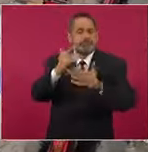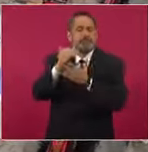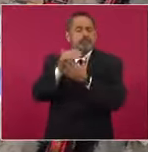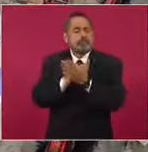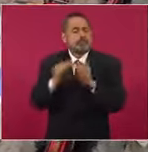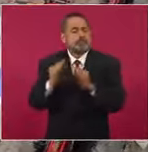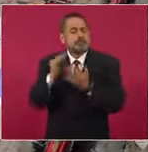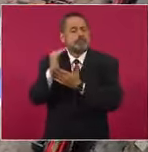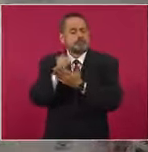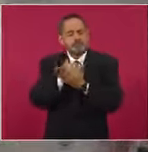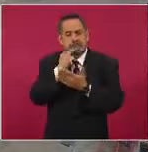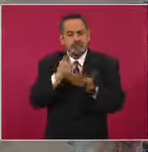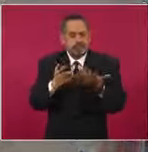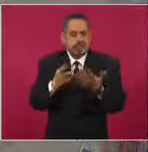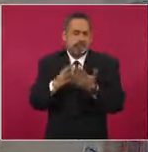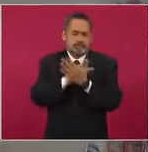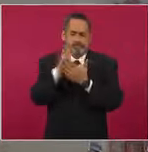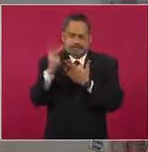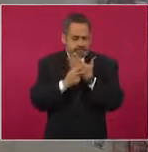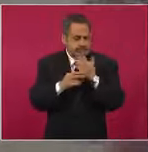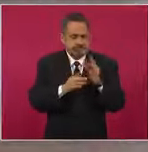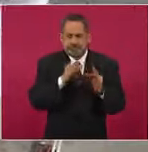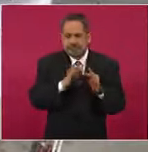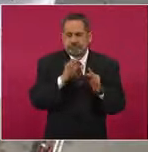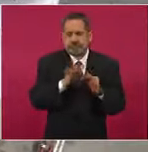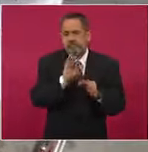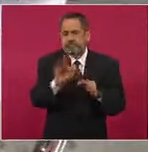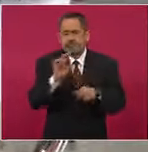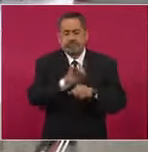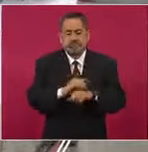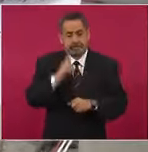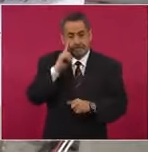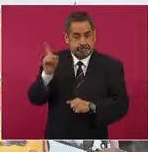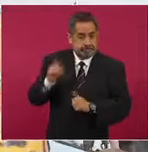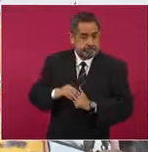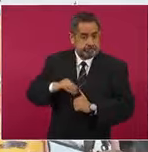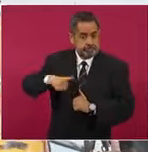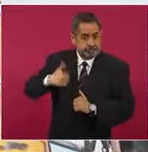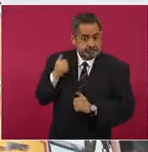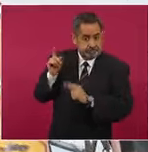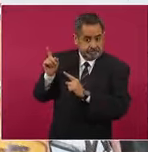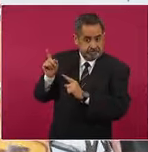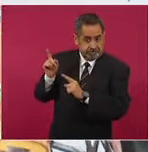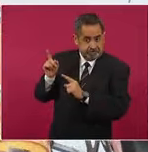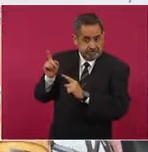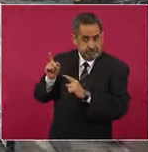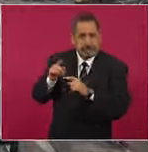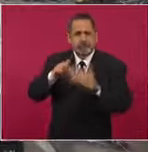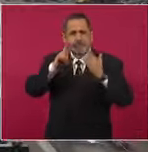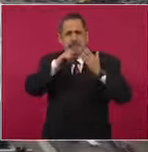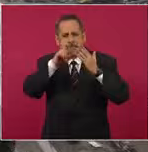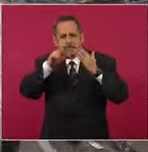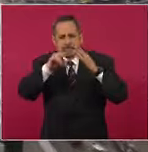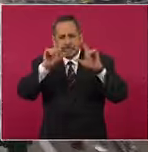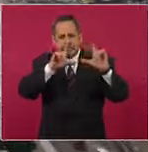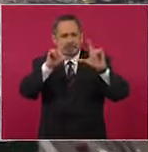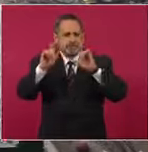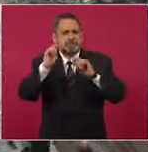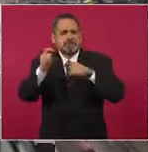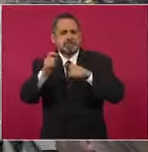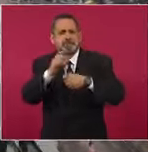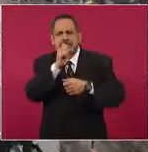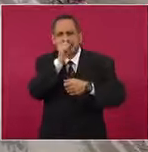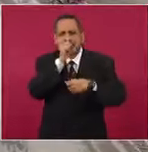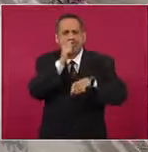su construcción, cumpliendo con el programa establecido. En el área de almacenamiento, se realizan trabajos de rotulado y en los servicios de integración, se